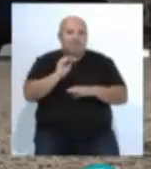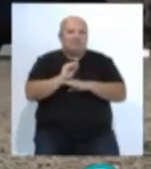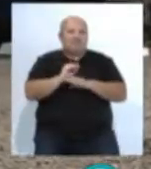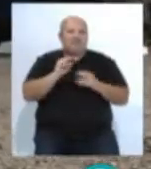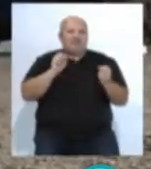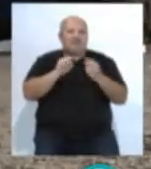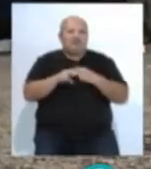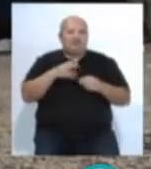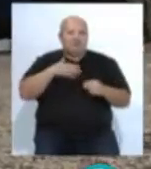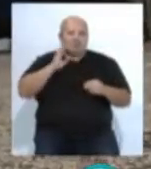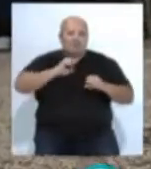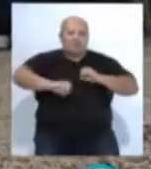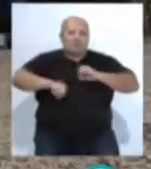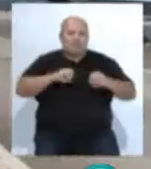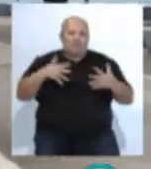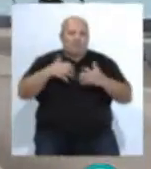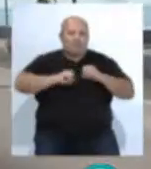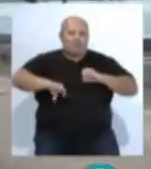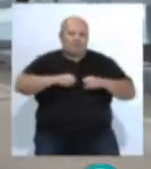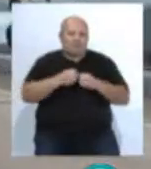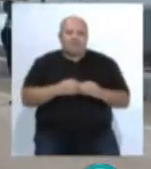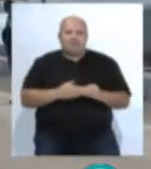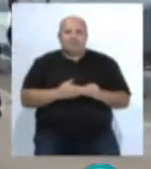carreteras retiró los residuos de la calzada.